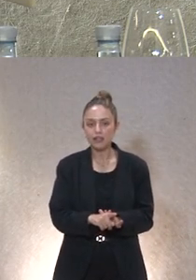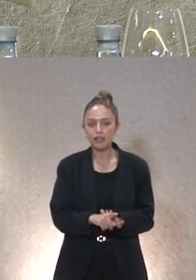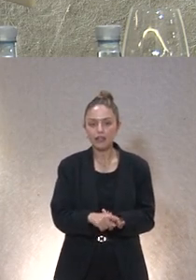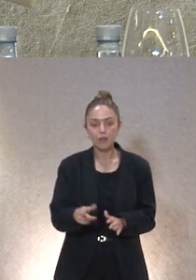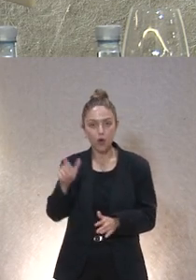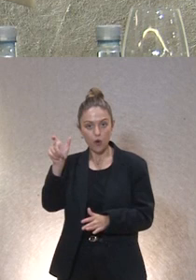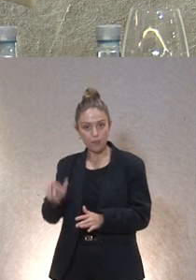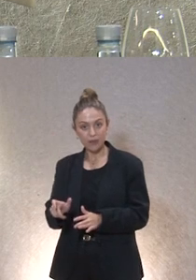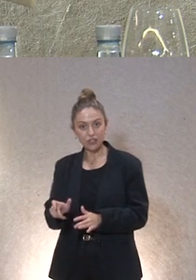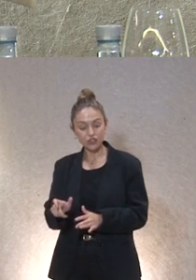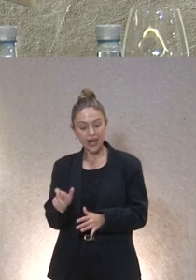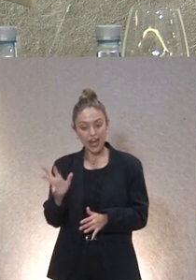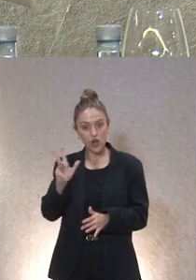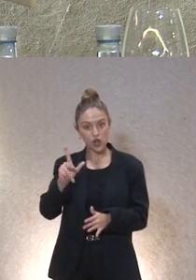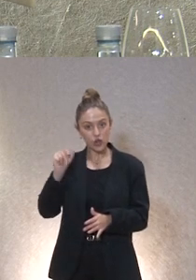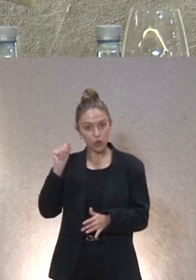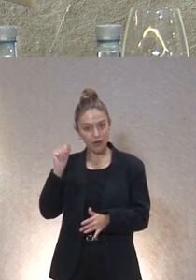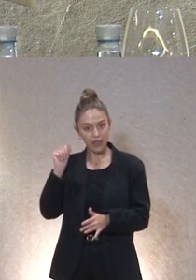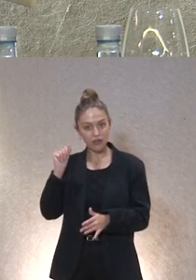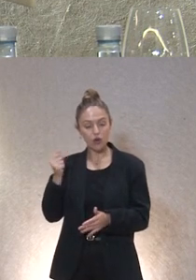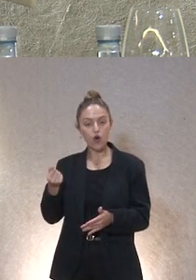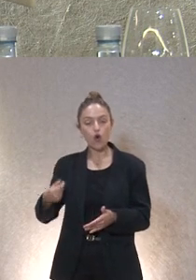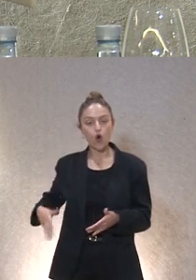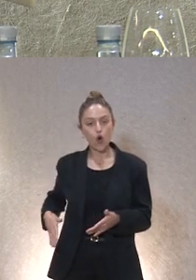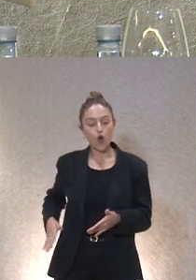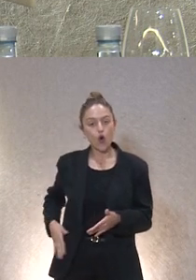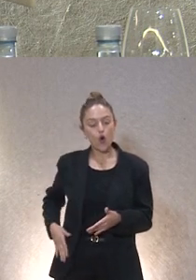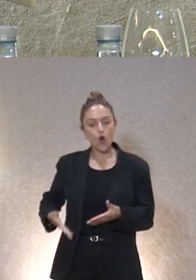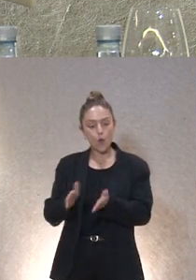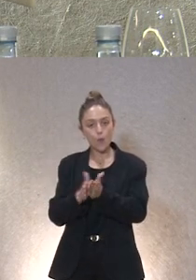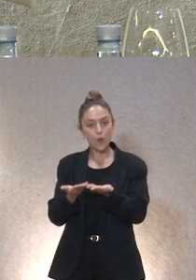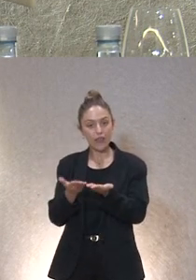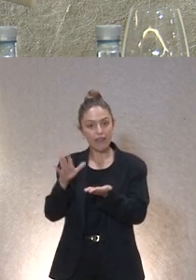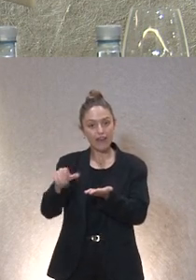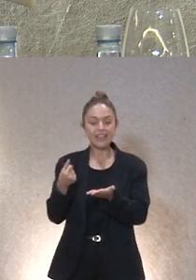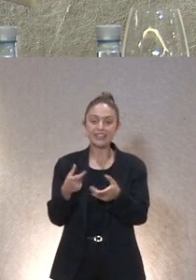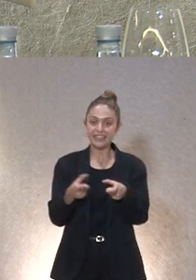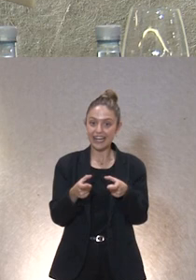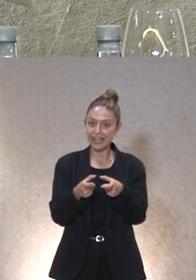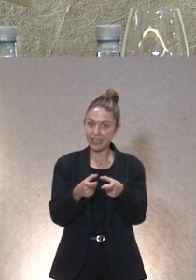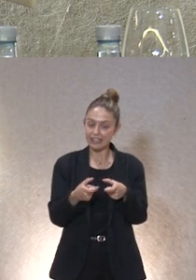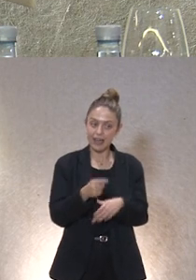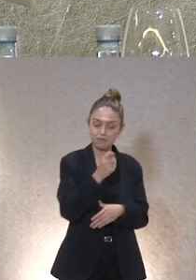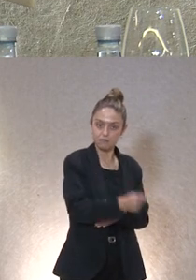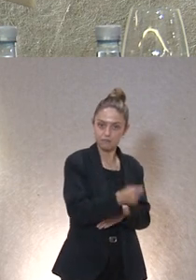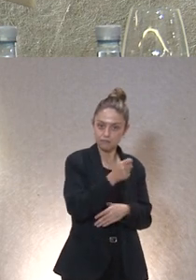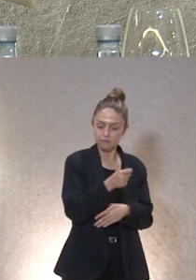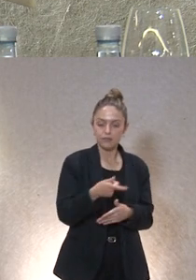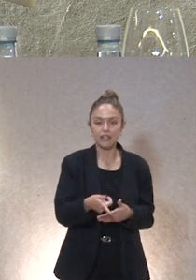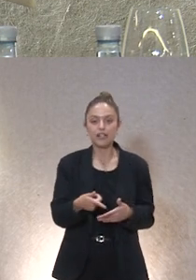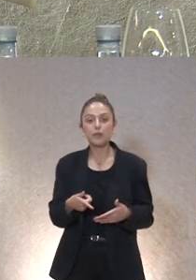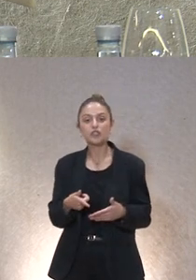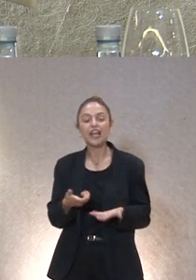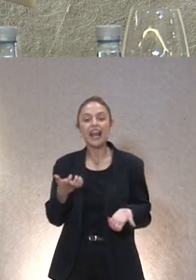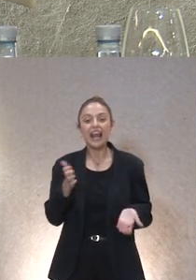persona que había robado un monedero y había utilizado una tarjeta de crédito la Unión Europea ha elevado la